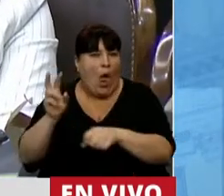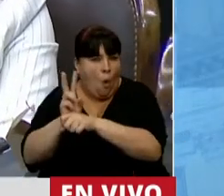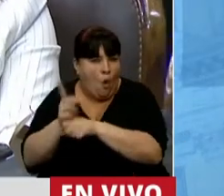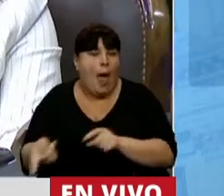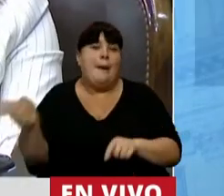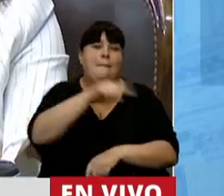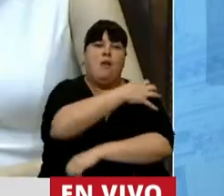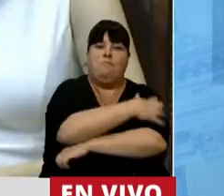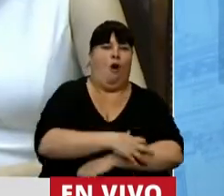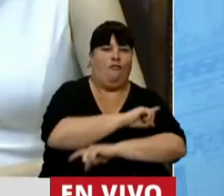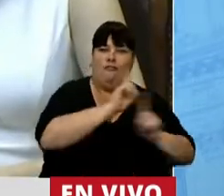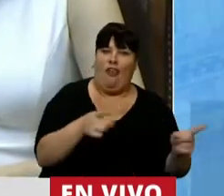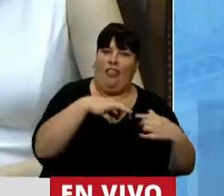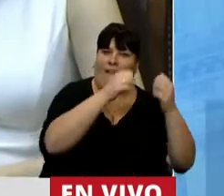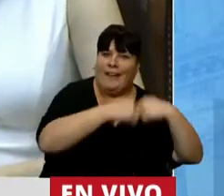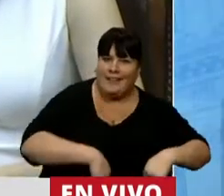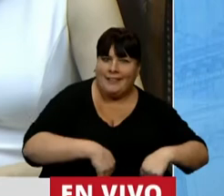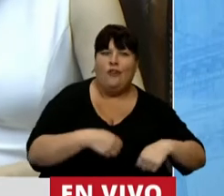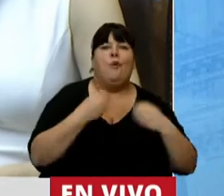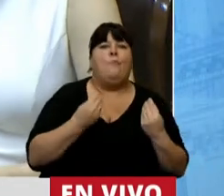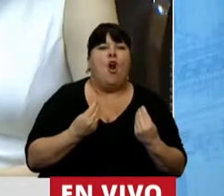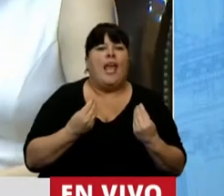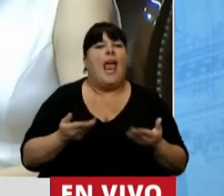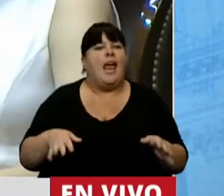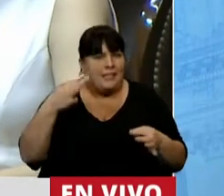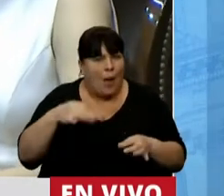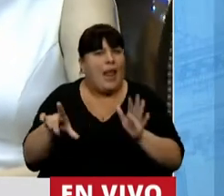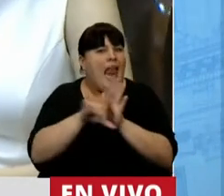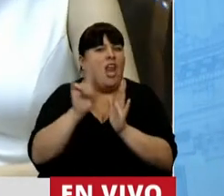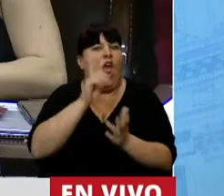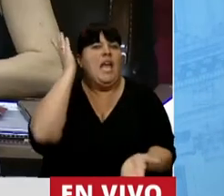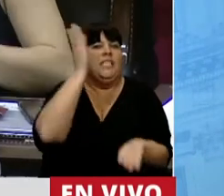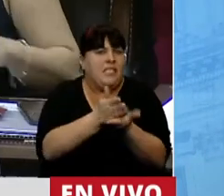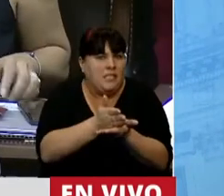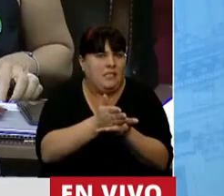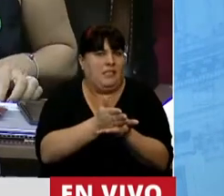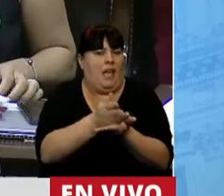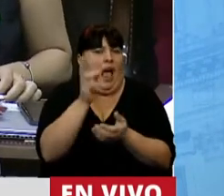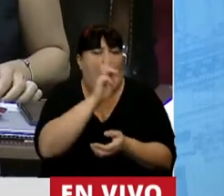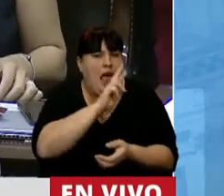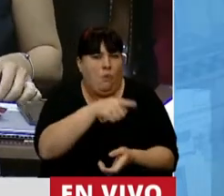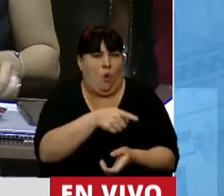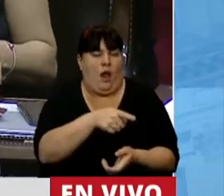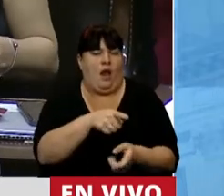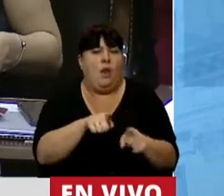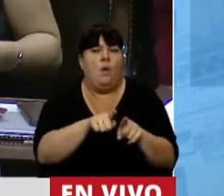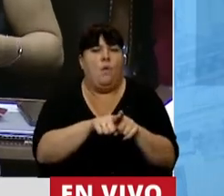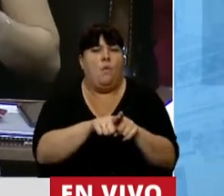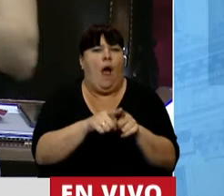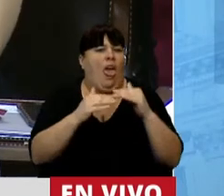mientras las pobres no. Porque es justo que la legislación no castigue esa